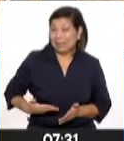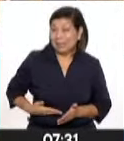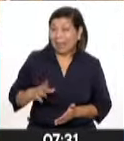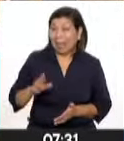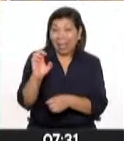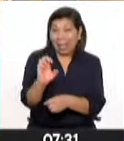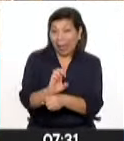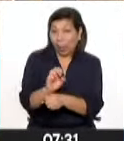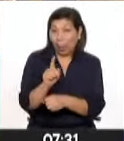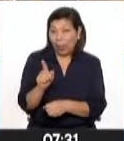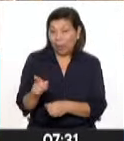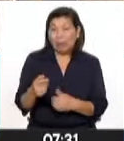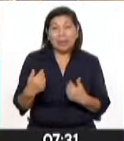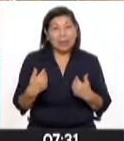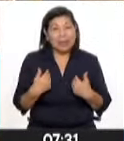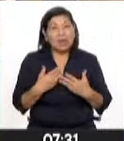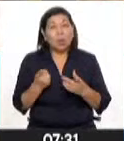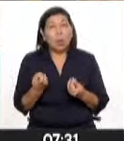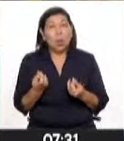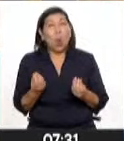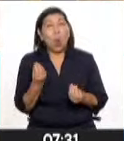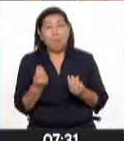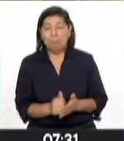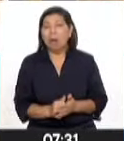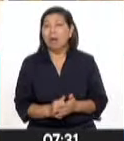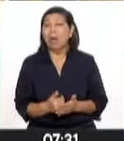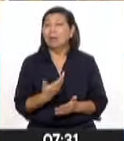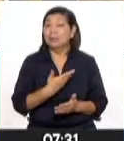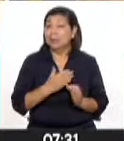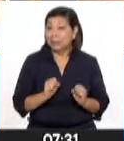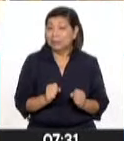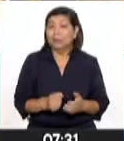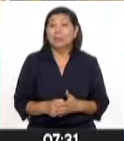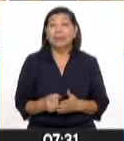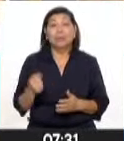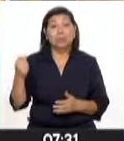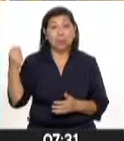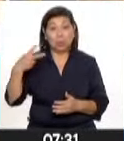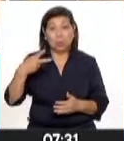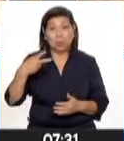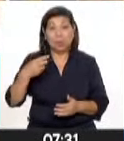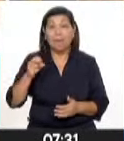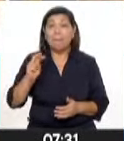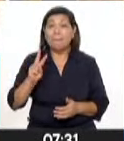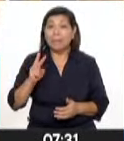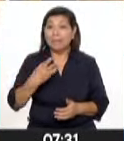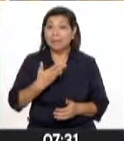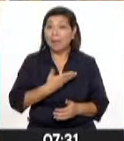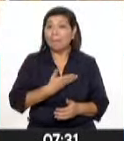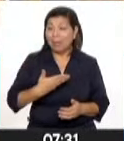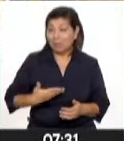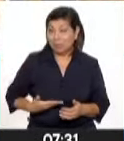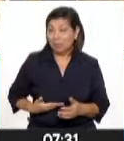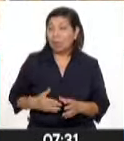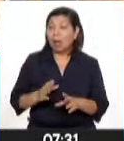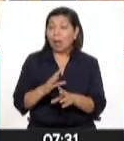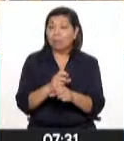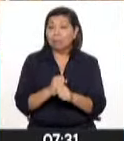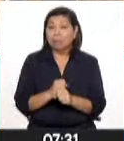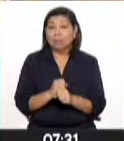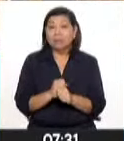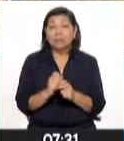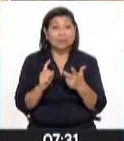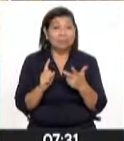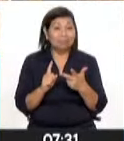poder tener una sucesión presidencial al vicepresidente, el presidente Lazo ha optado por la